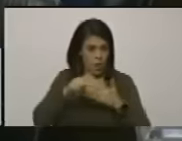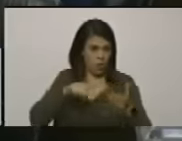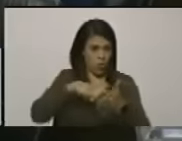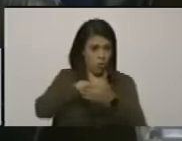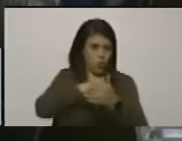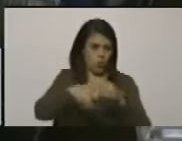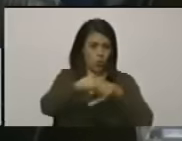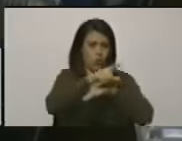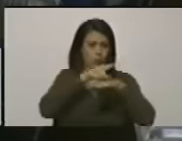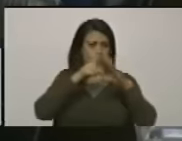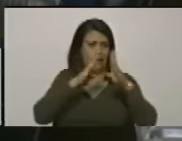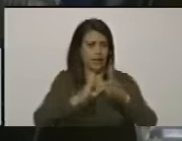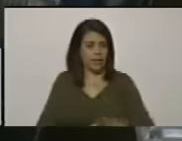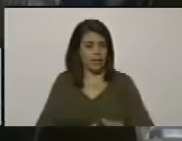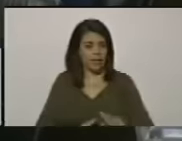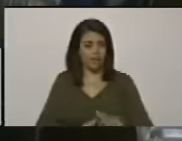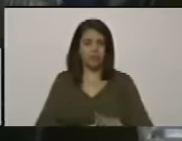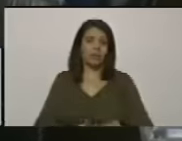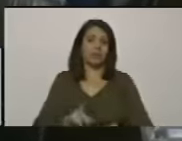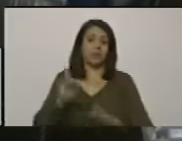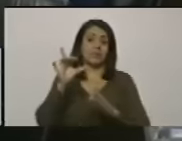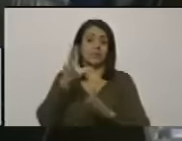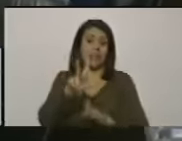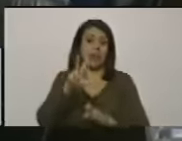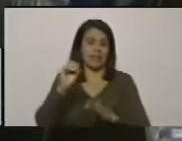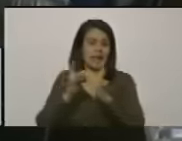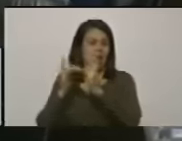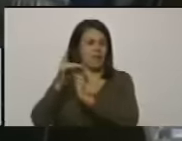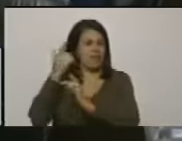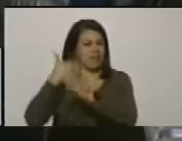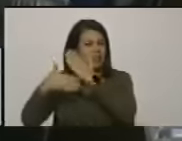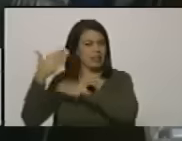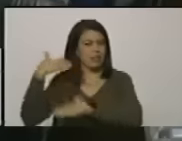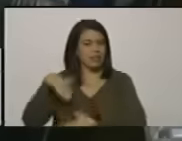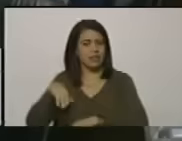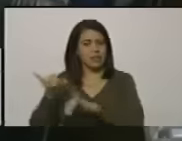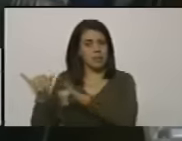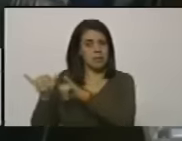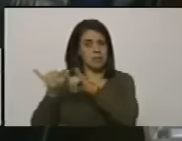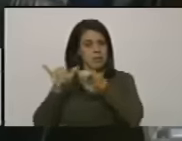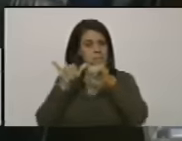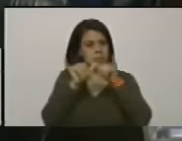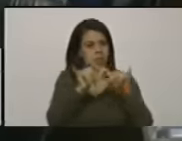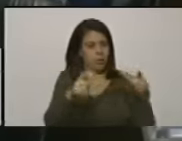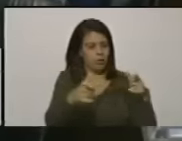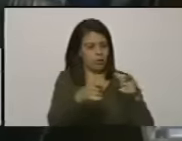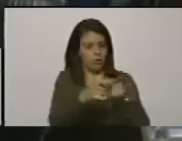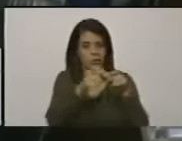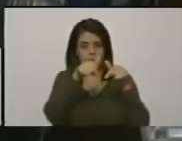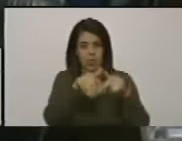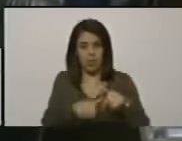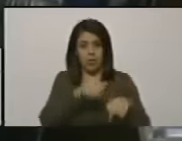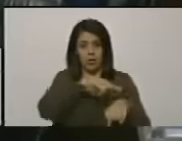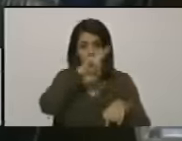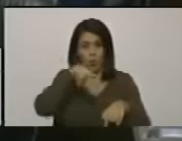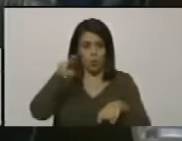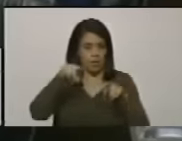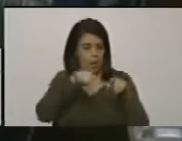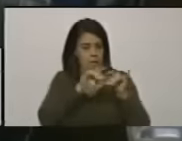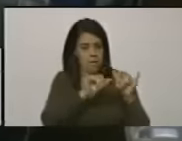estado con el 30 de abril eran los mismos con los que se reunían en Noruega